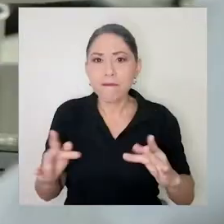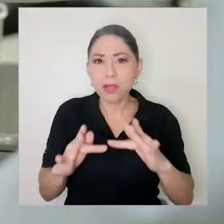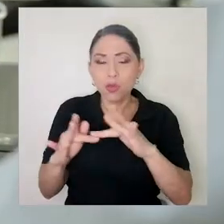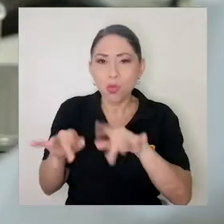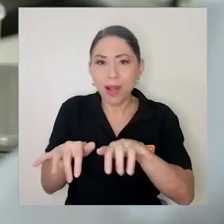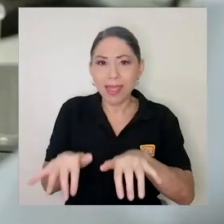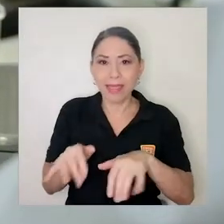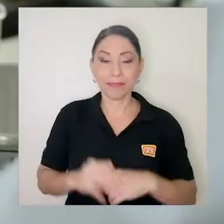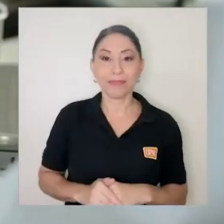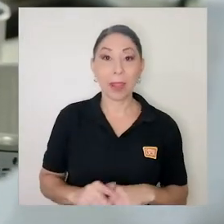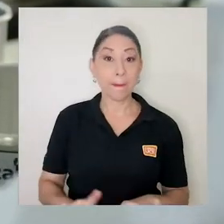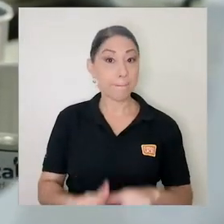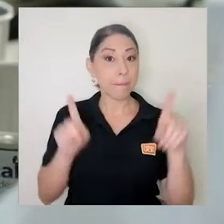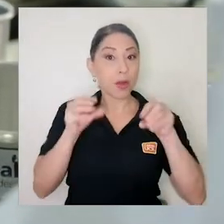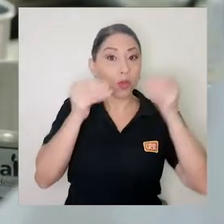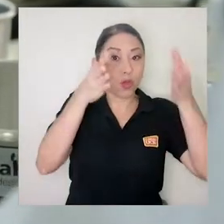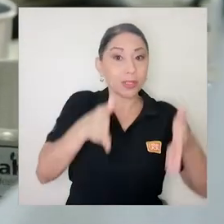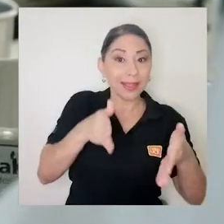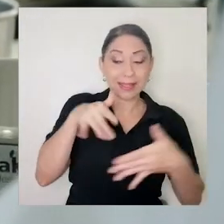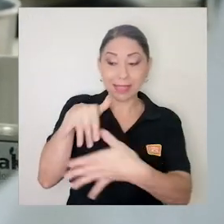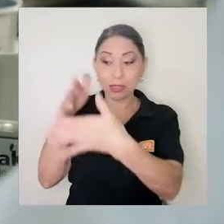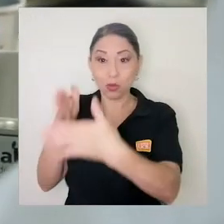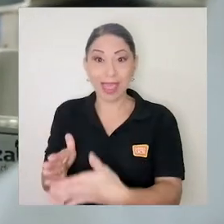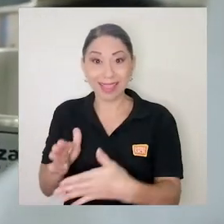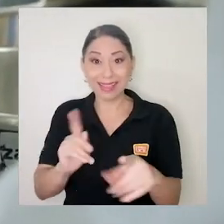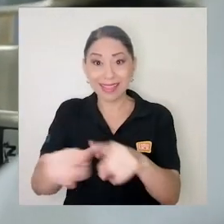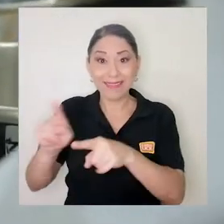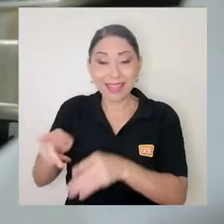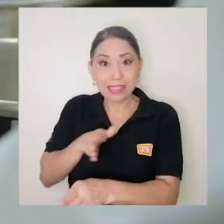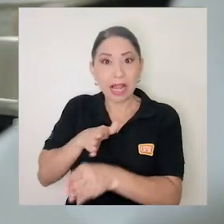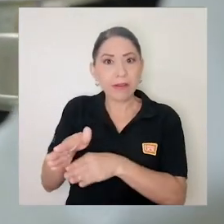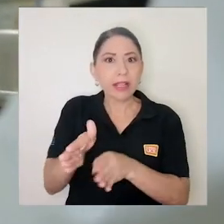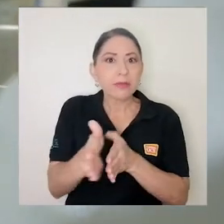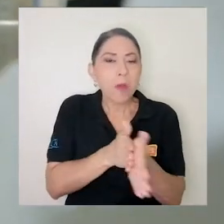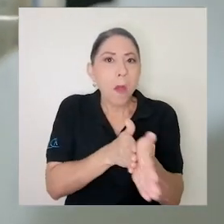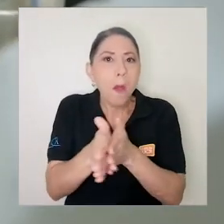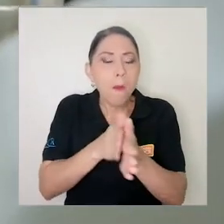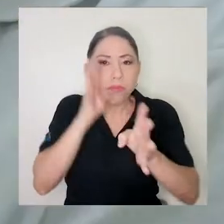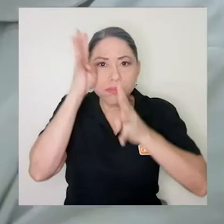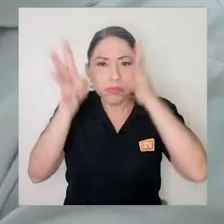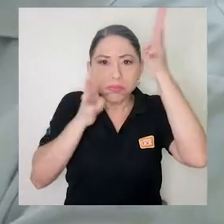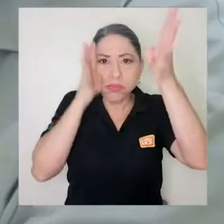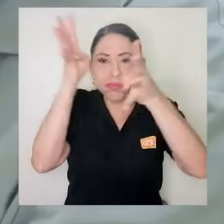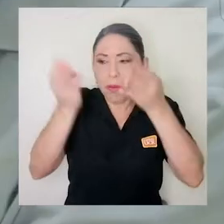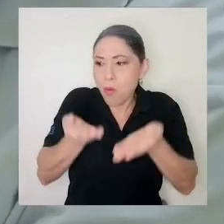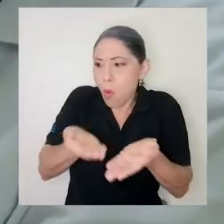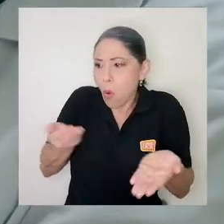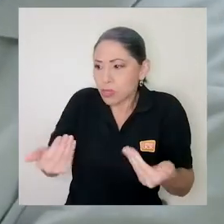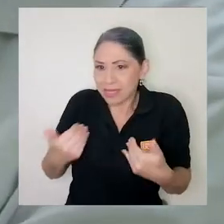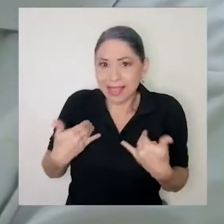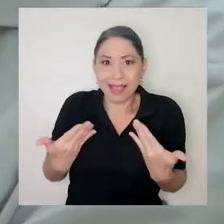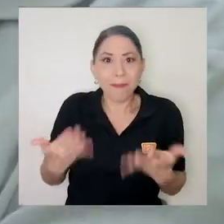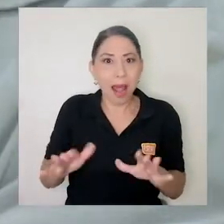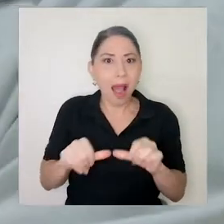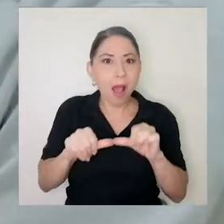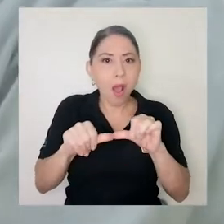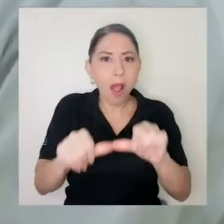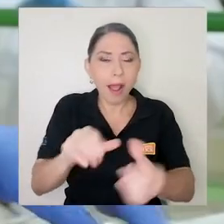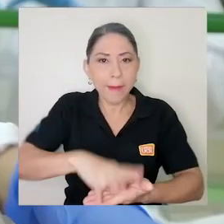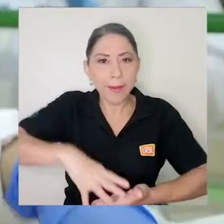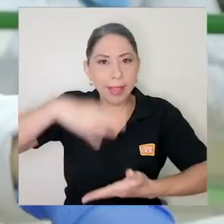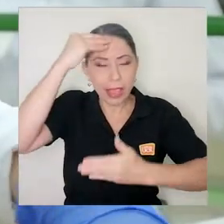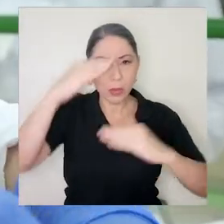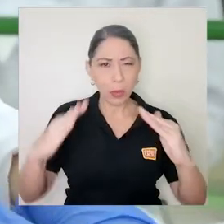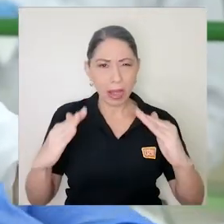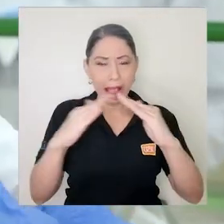docentes y estudiantes de diferentes carreras han aprovechado su creatividad y los recursos que han tenido a mano para seguir aprendiendo desde sus